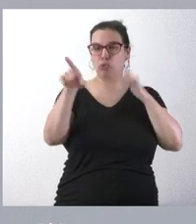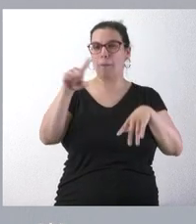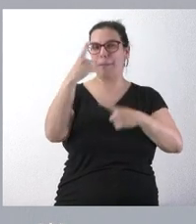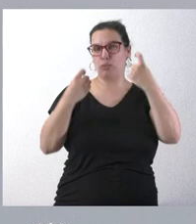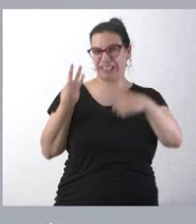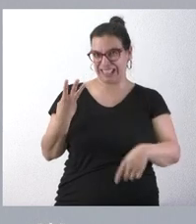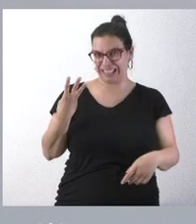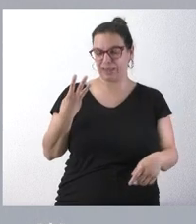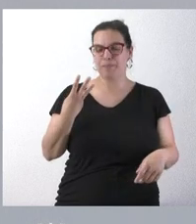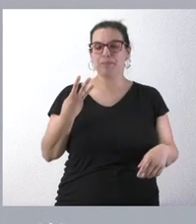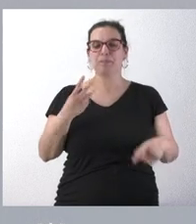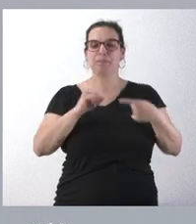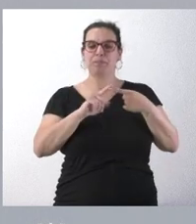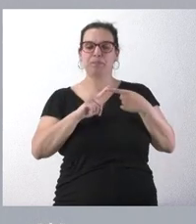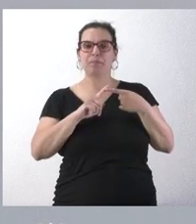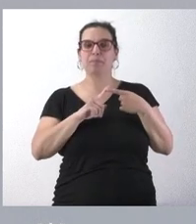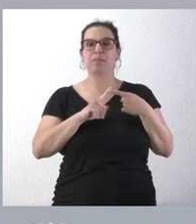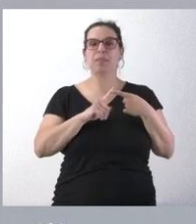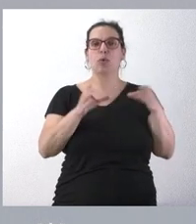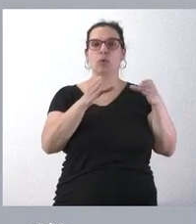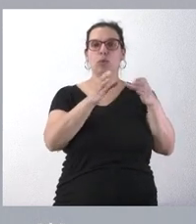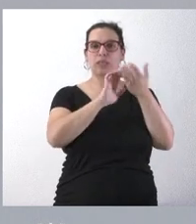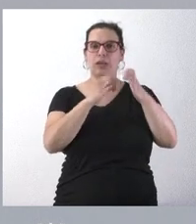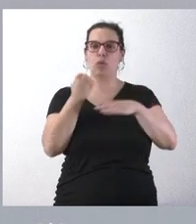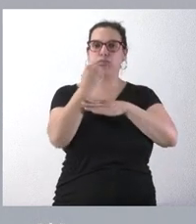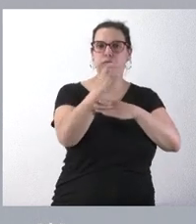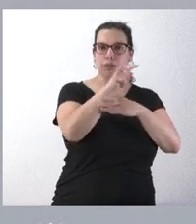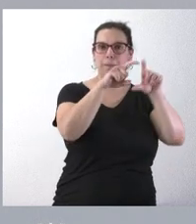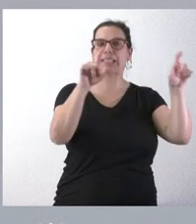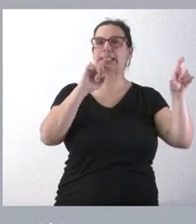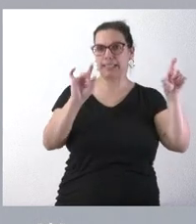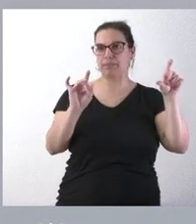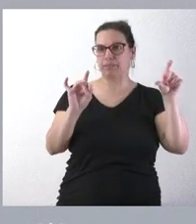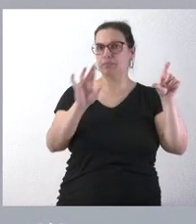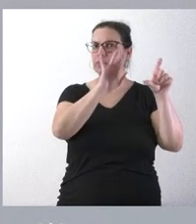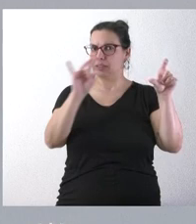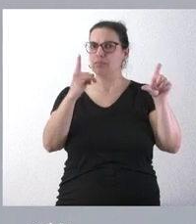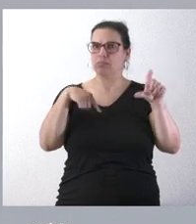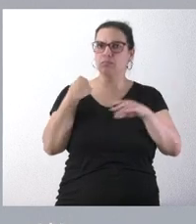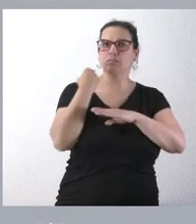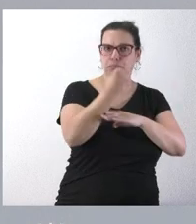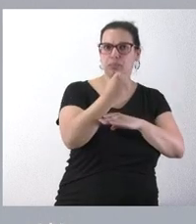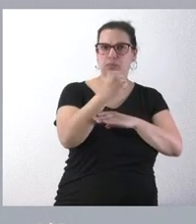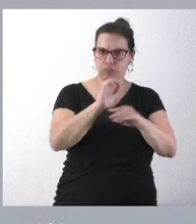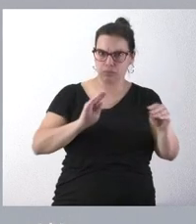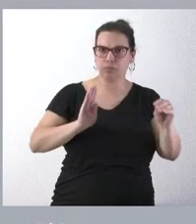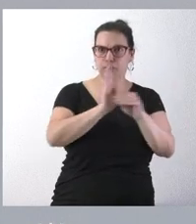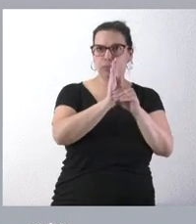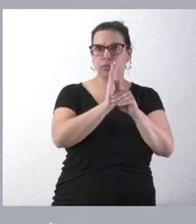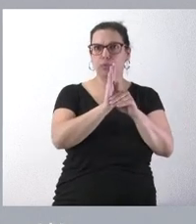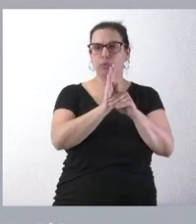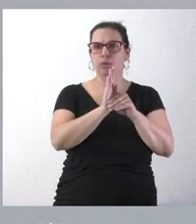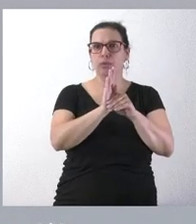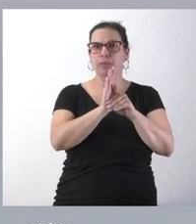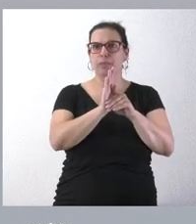En primer lugar, si la Junta de Castilla no había apoyado a esta empresa, sí, la respuesta es sí, la hemos apoyado y el apoyo